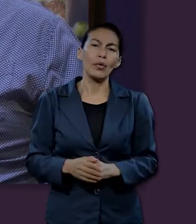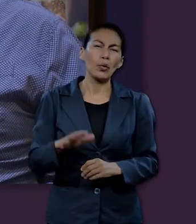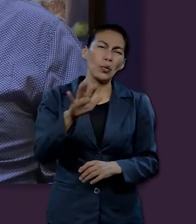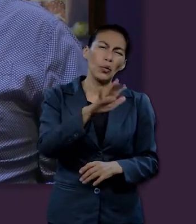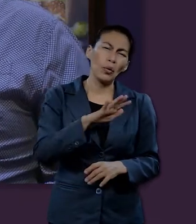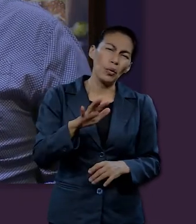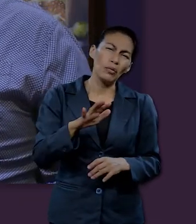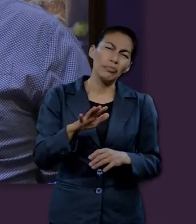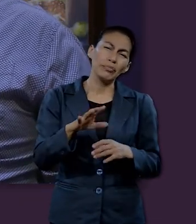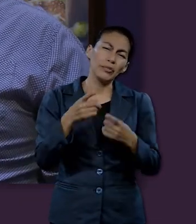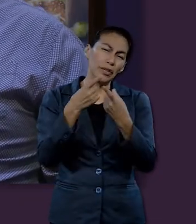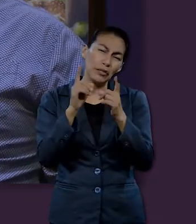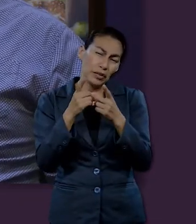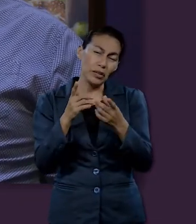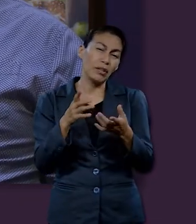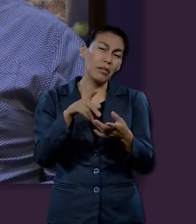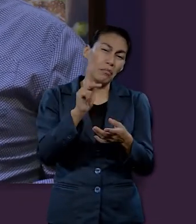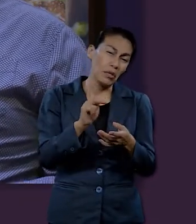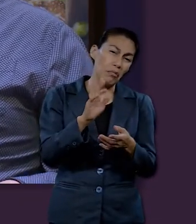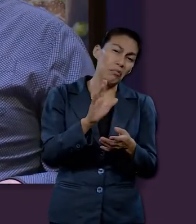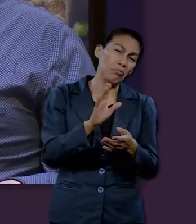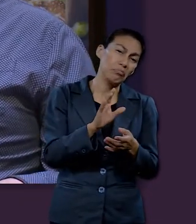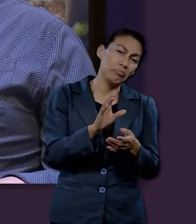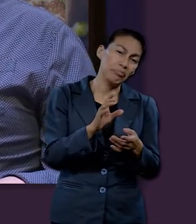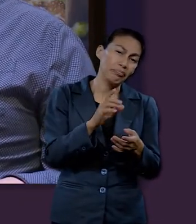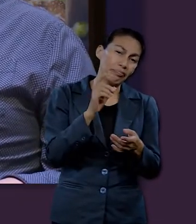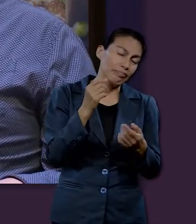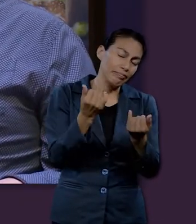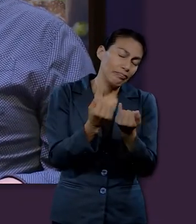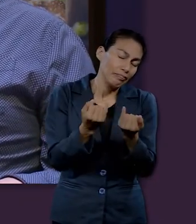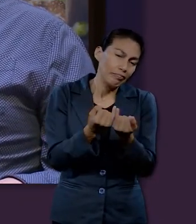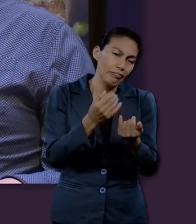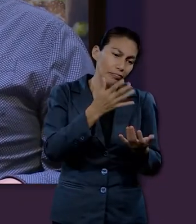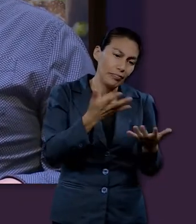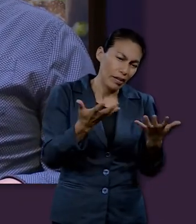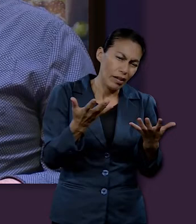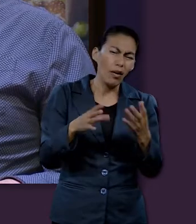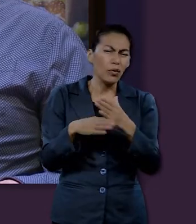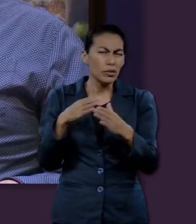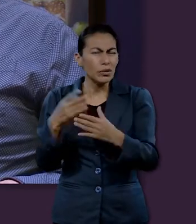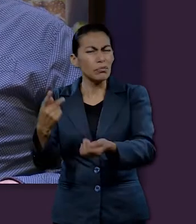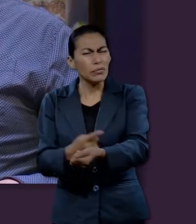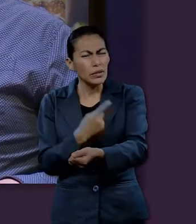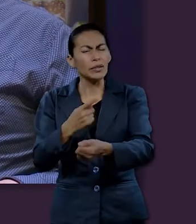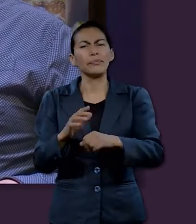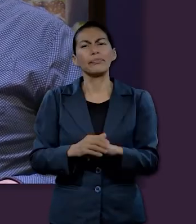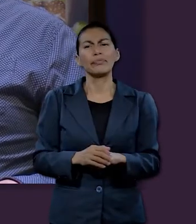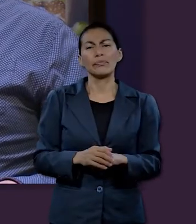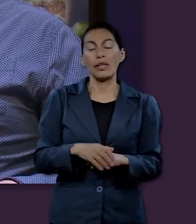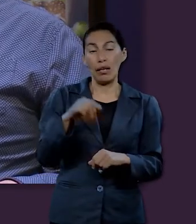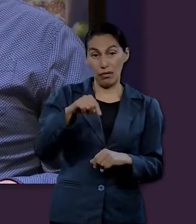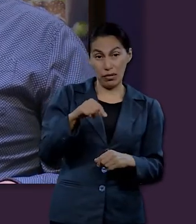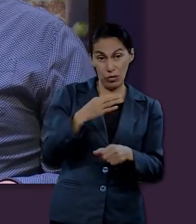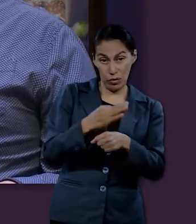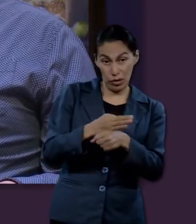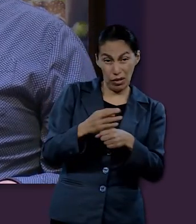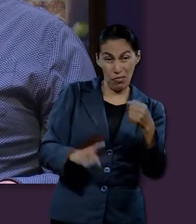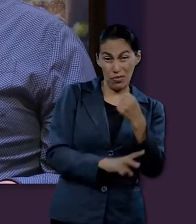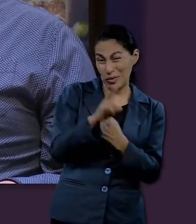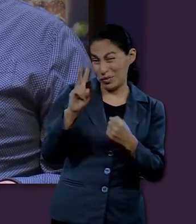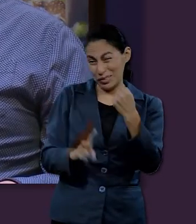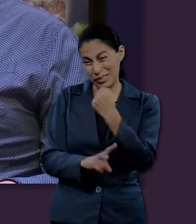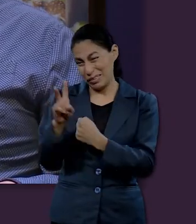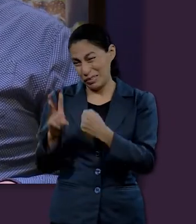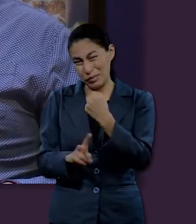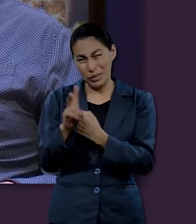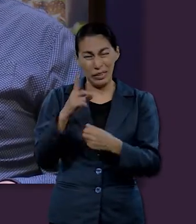Cada situación con sus características. Pero yo creo que somos muy conscientes de los altos niveles de violencia que